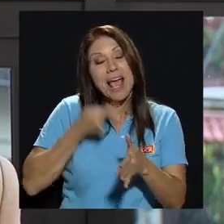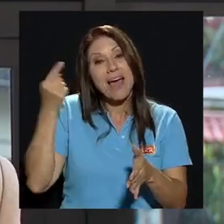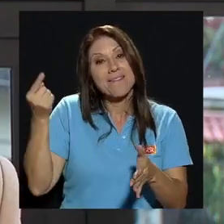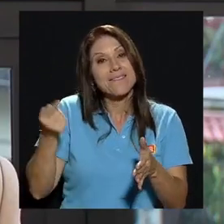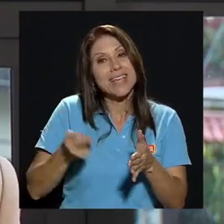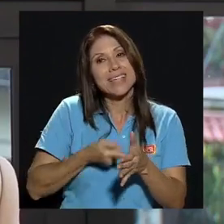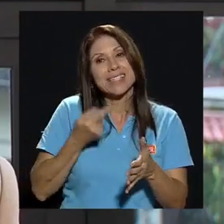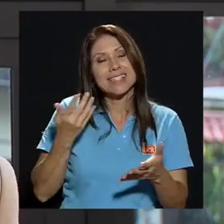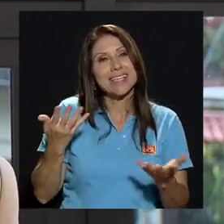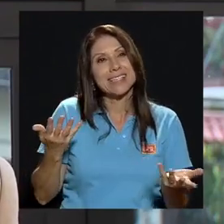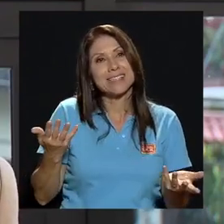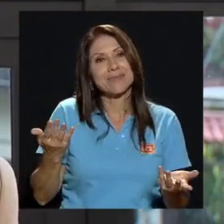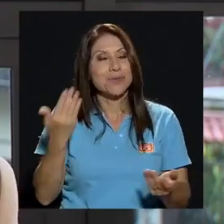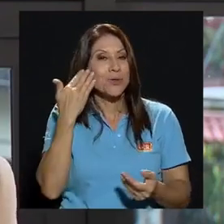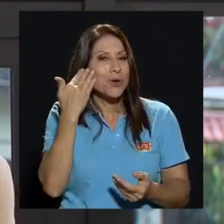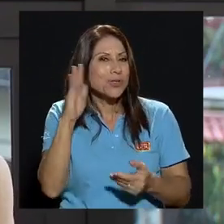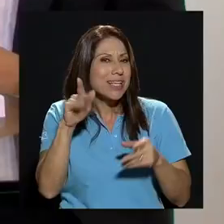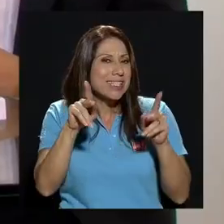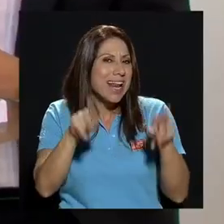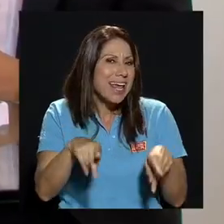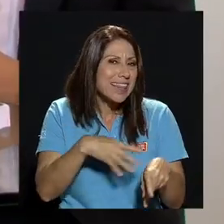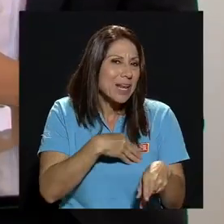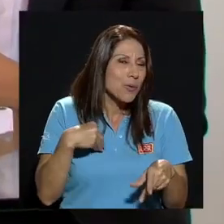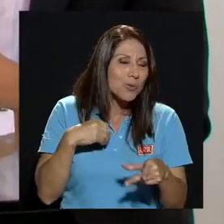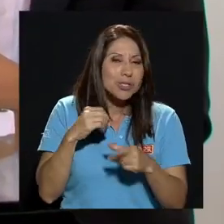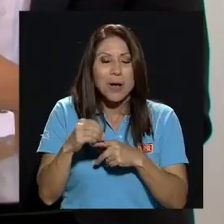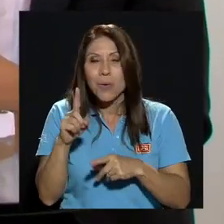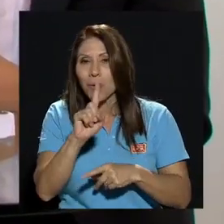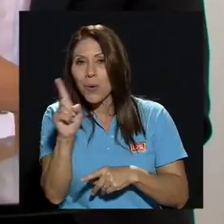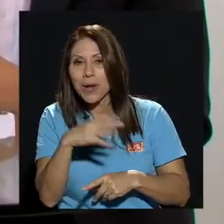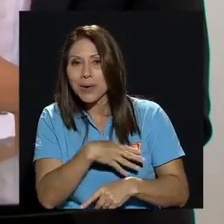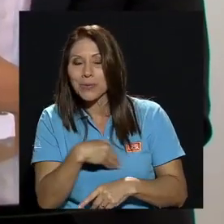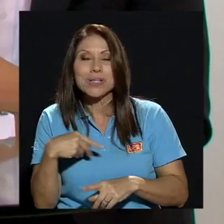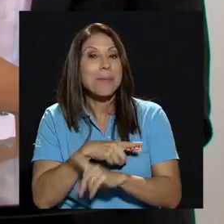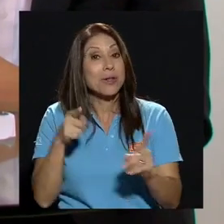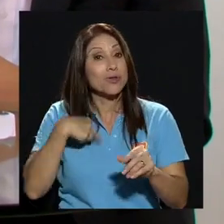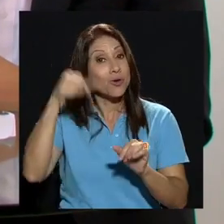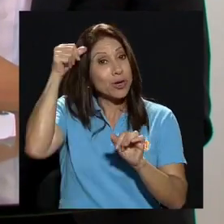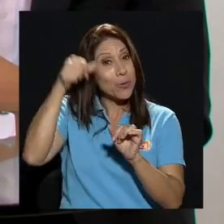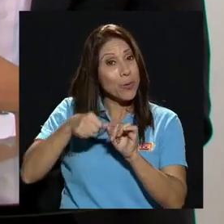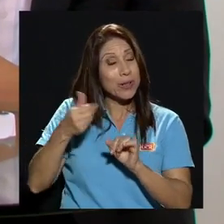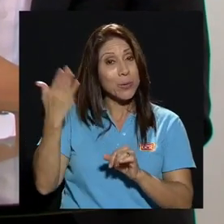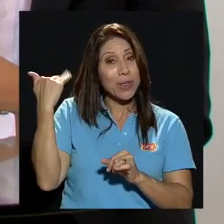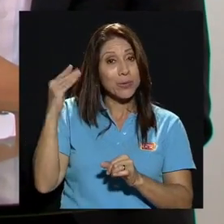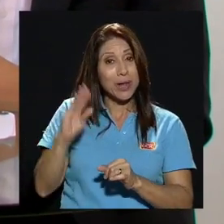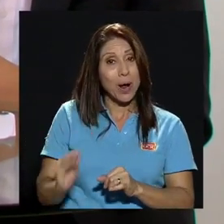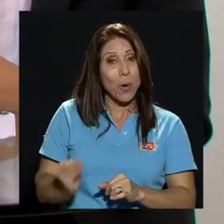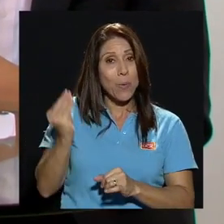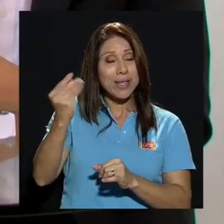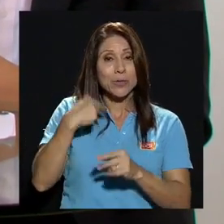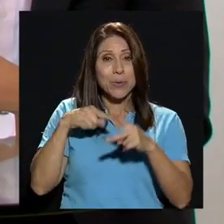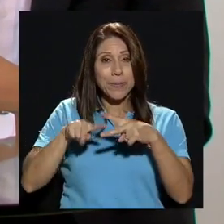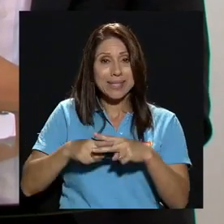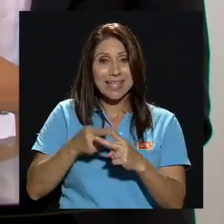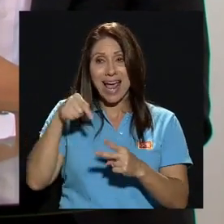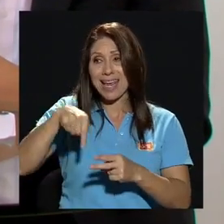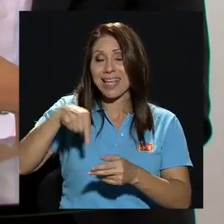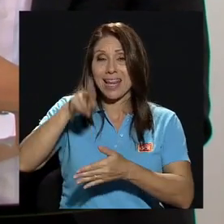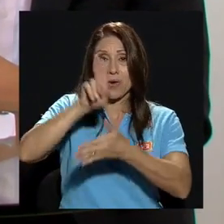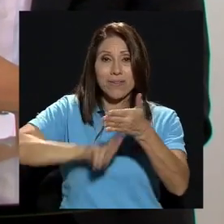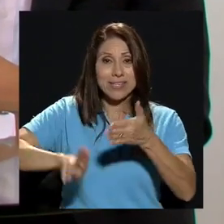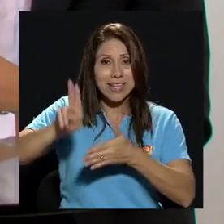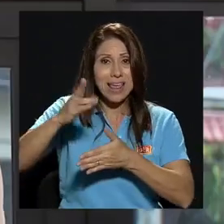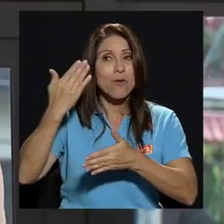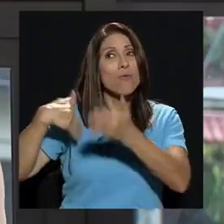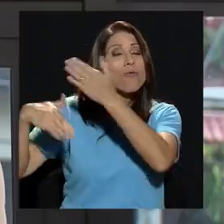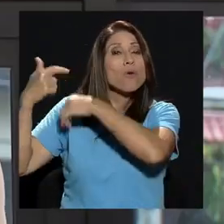que a la gente le guste o no pero en mi recuerdo cuando yo era joven cuando empecé aquí en la universidad fue un tiempo de crisis en la época